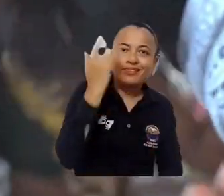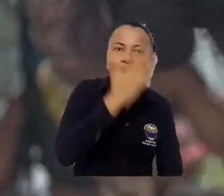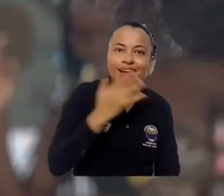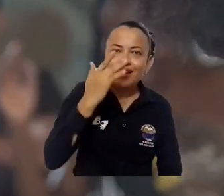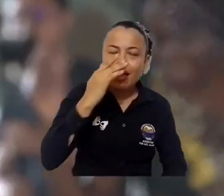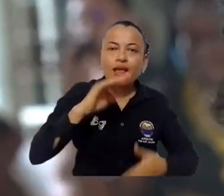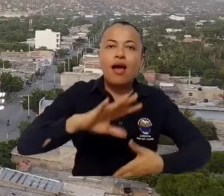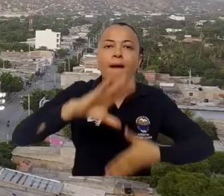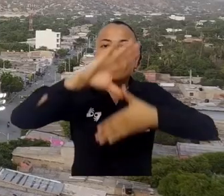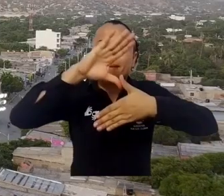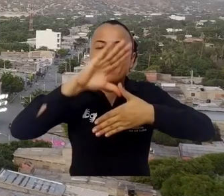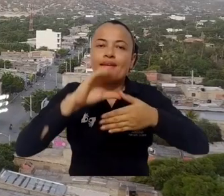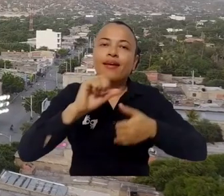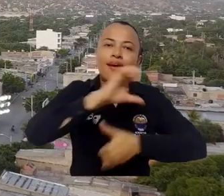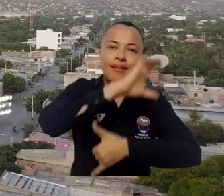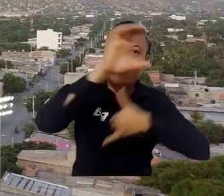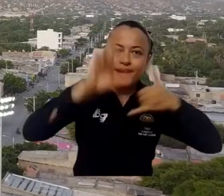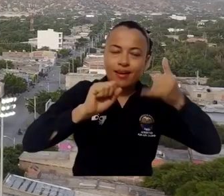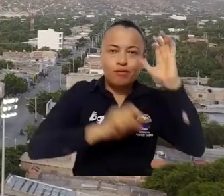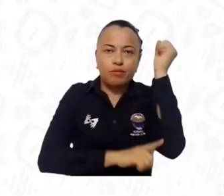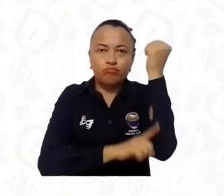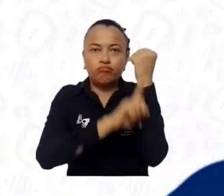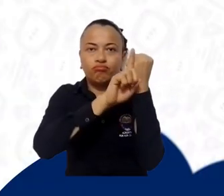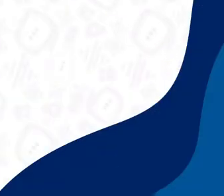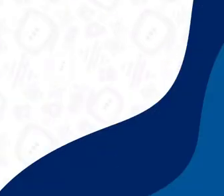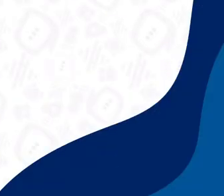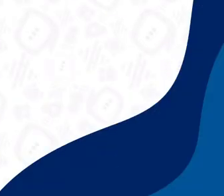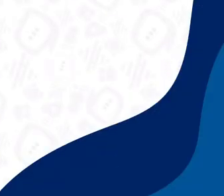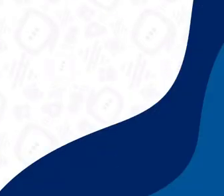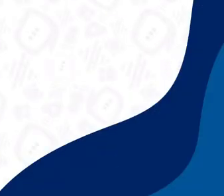negra en la América y el Caribe Contemporáneos.